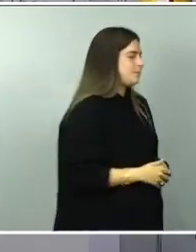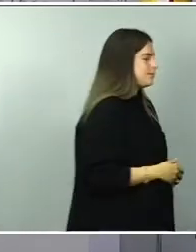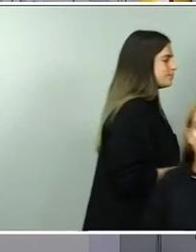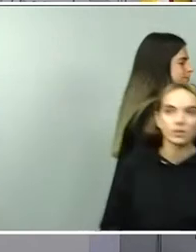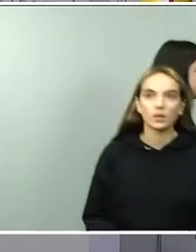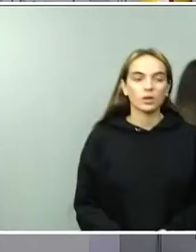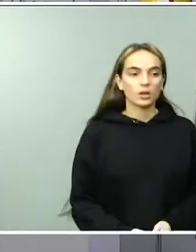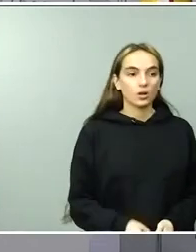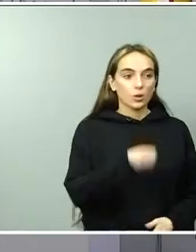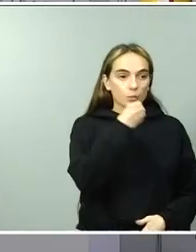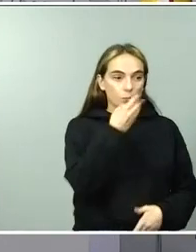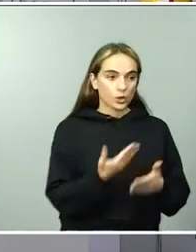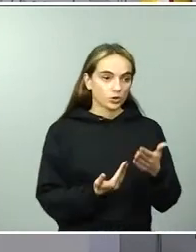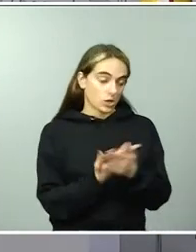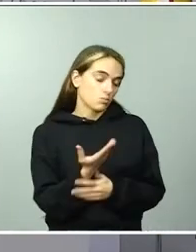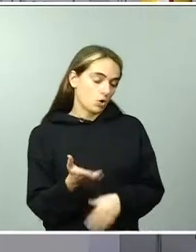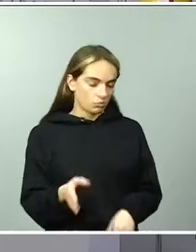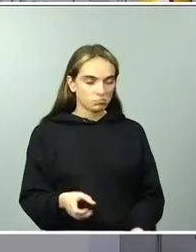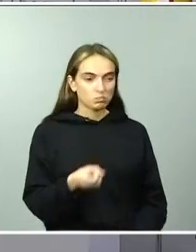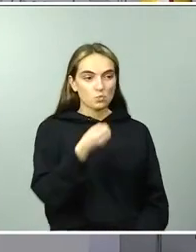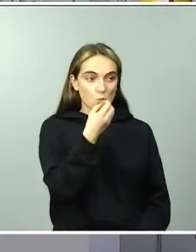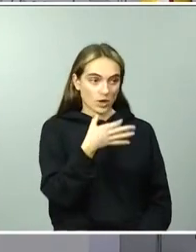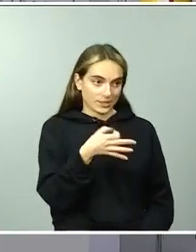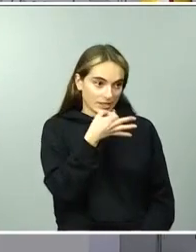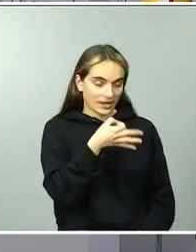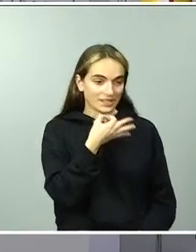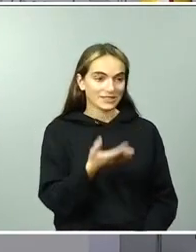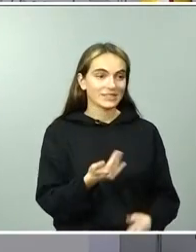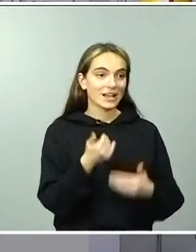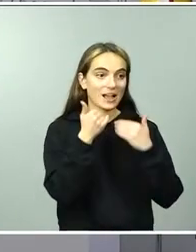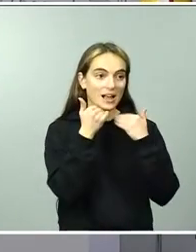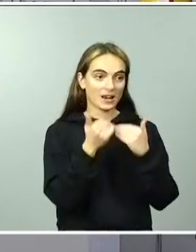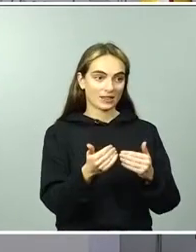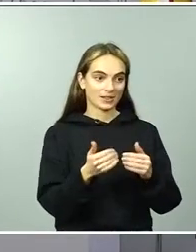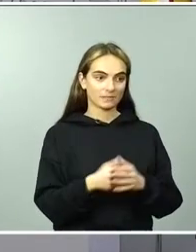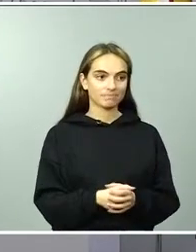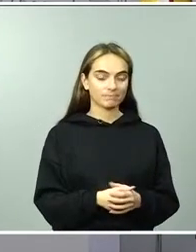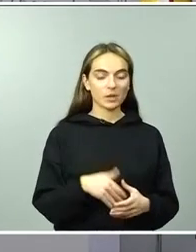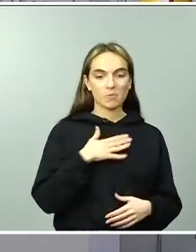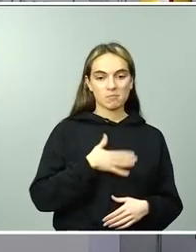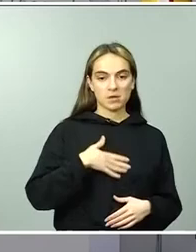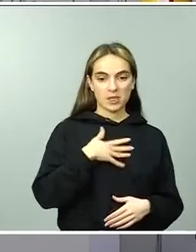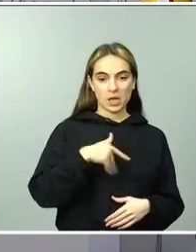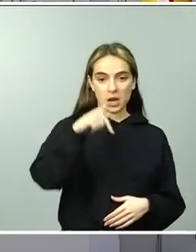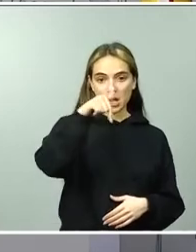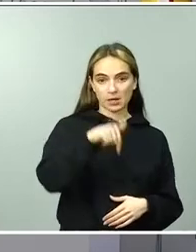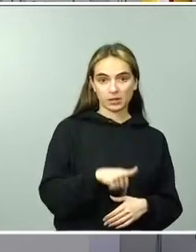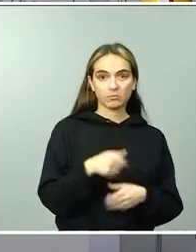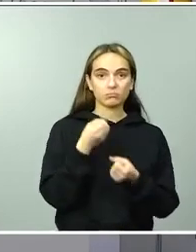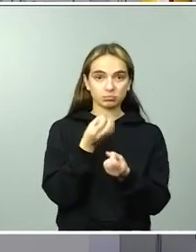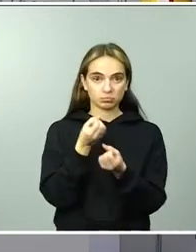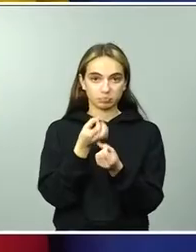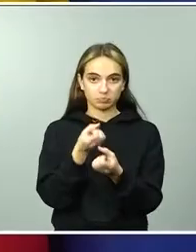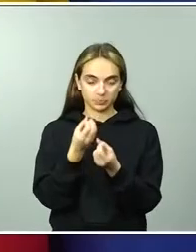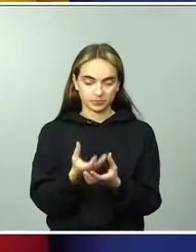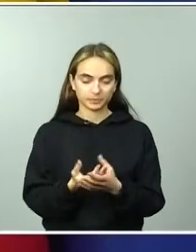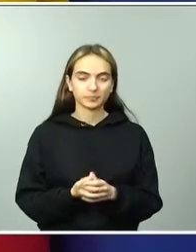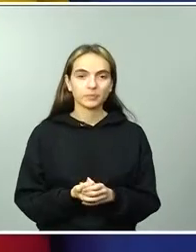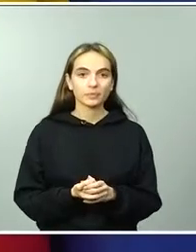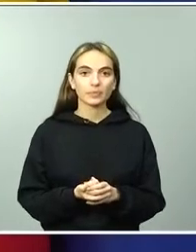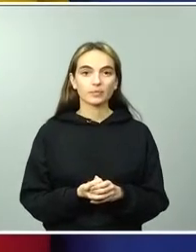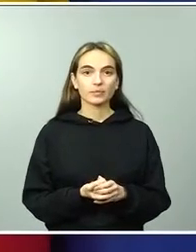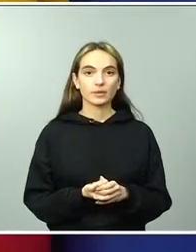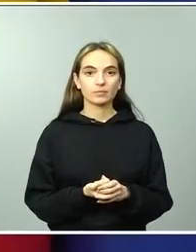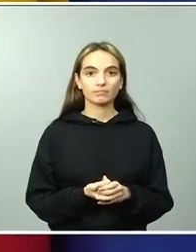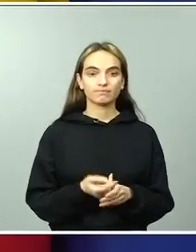tardes ya y muchísimas gracias, un placer comparecer también en esta rueda de prensa, además, para darles cuenta a ustedes de una de